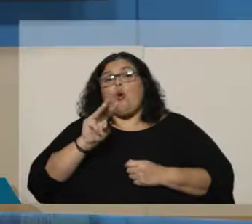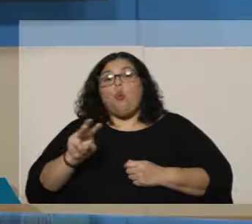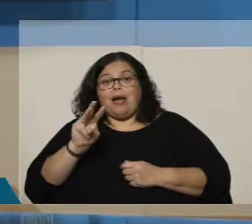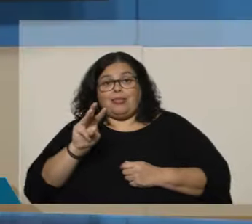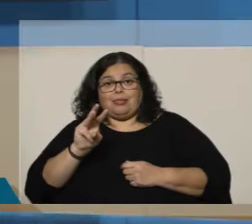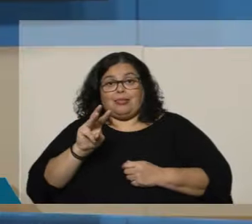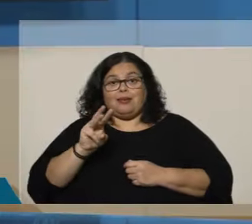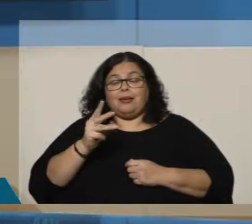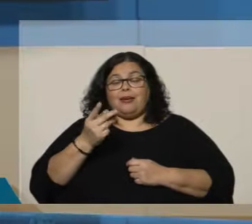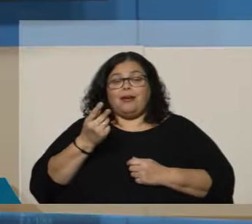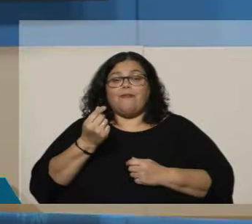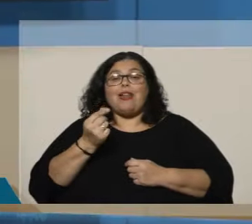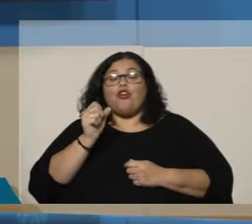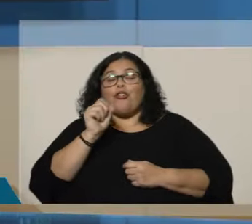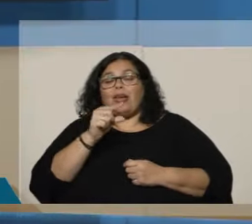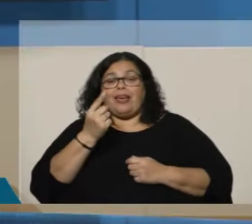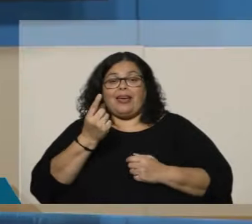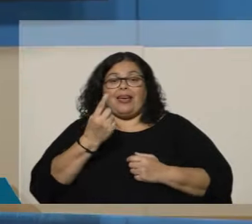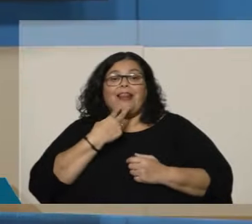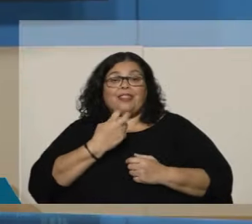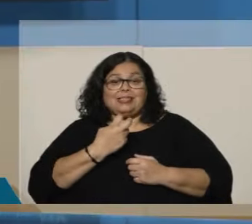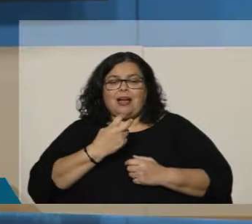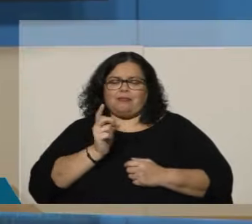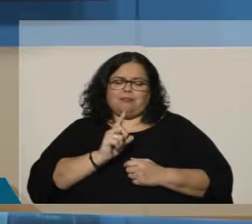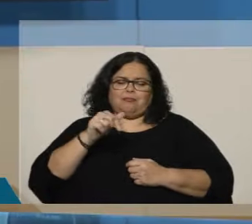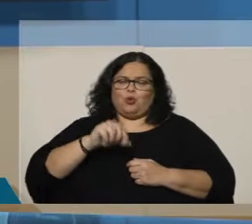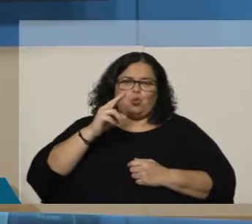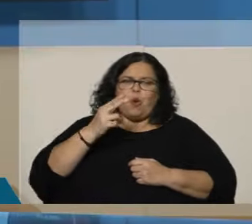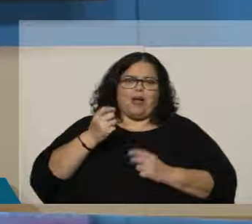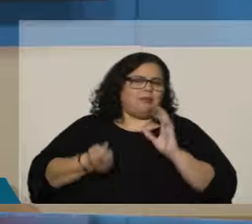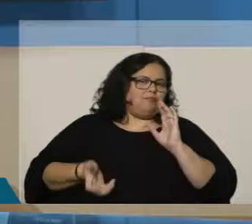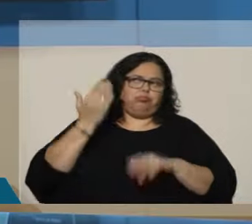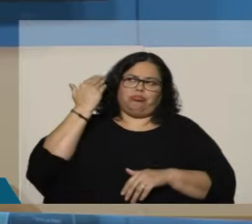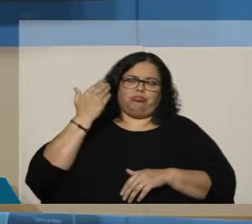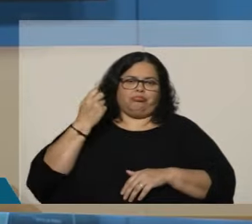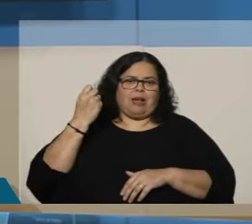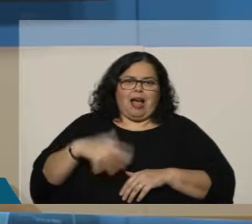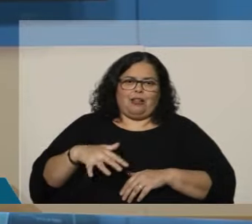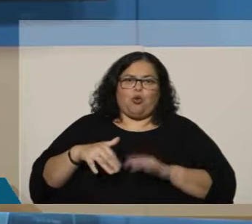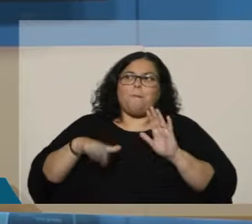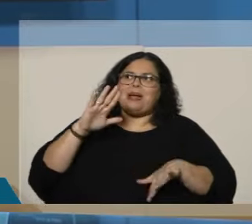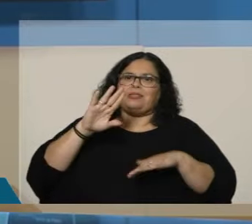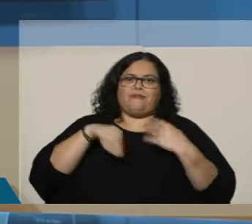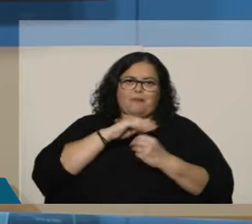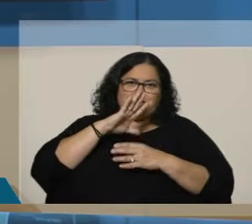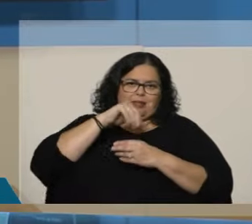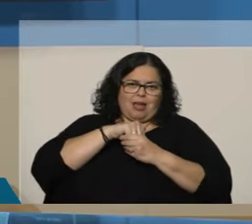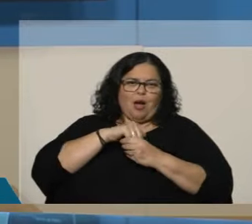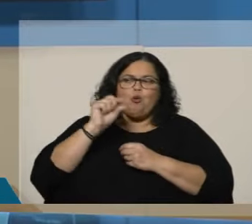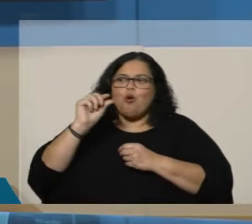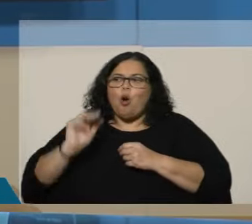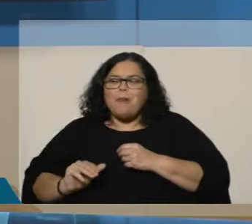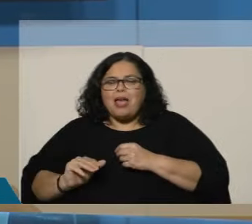somos los más altos en el Mercosur, de los más altos en la región. En lo residencial sobre todo, un poco menos a nivel